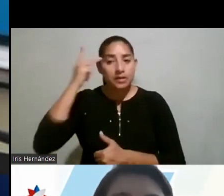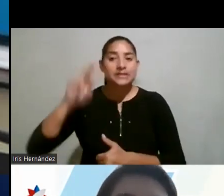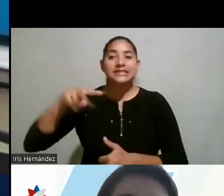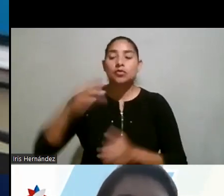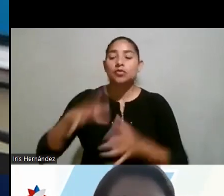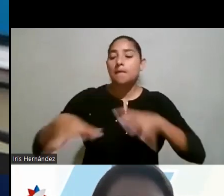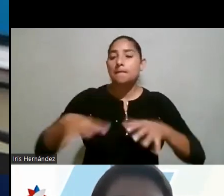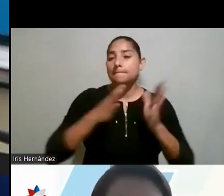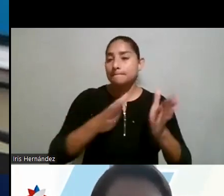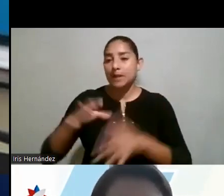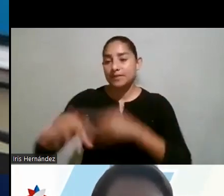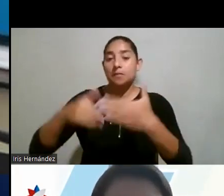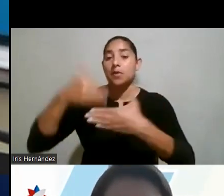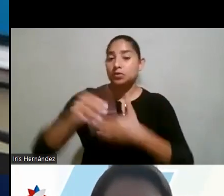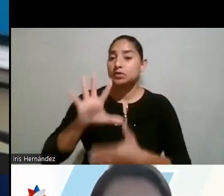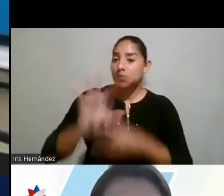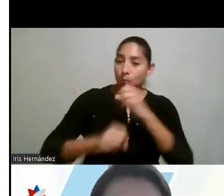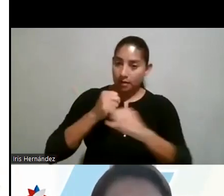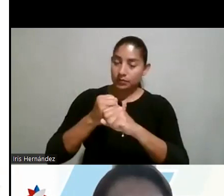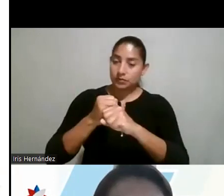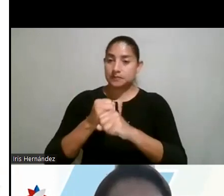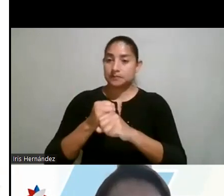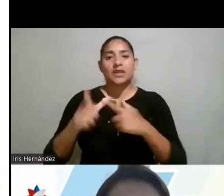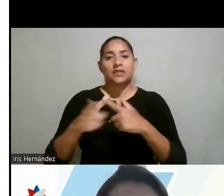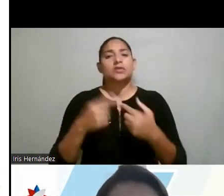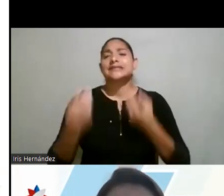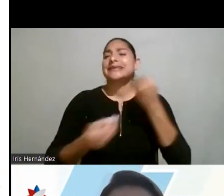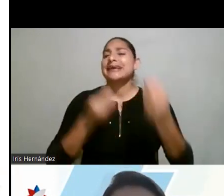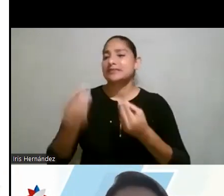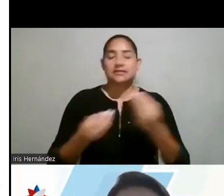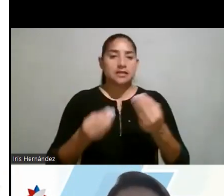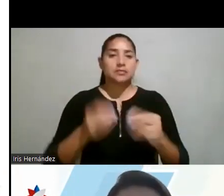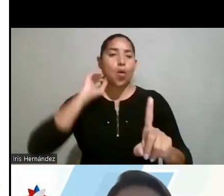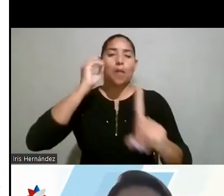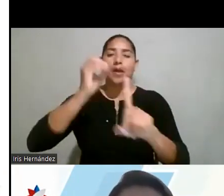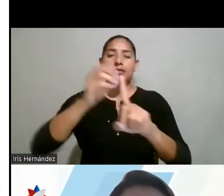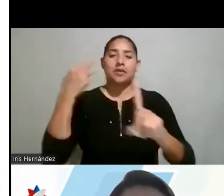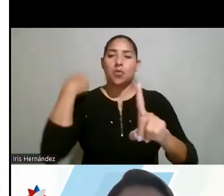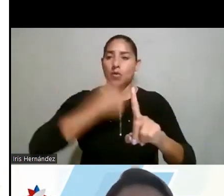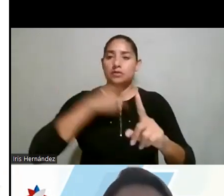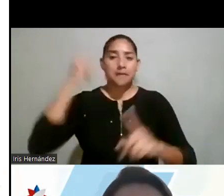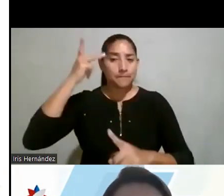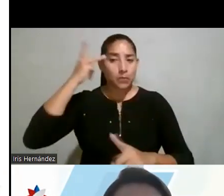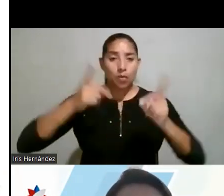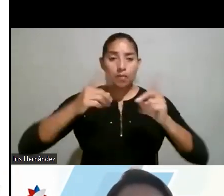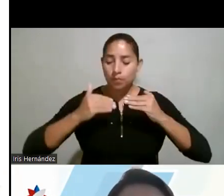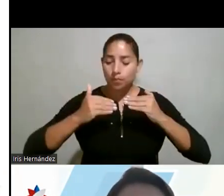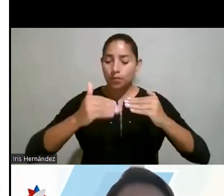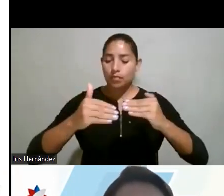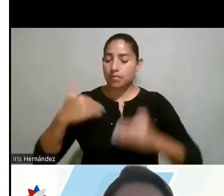plan de acción para los siguientes cinco años. Entonces, ¿qué estamos haciendo? ¿Cuál es el objetivo de la política? Promover la igualdad